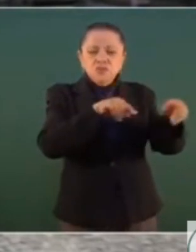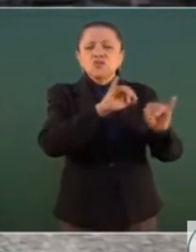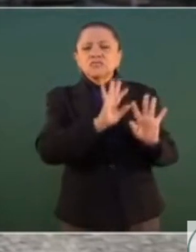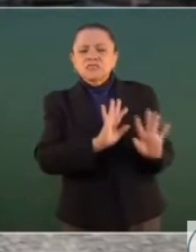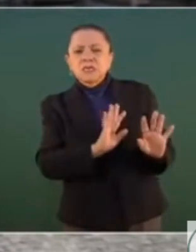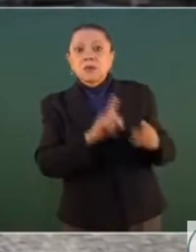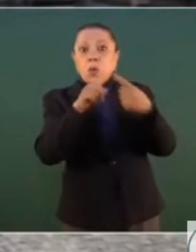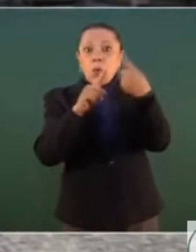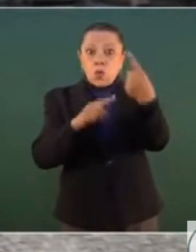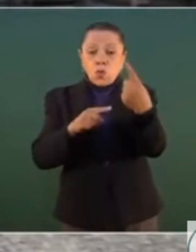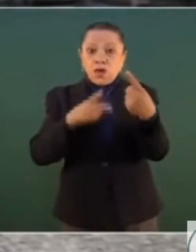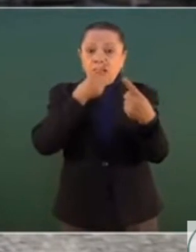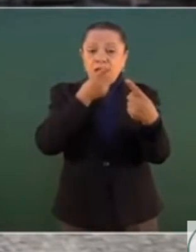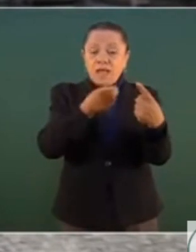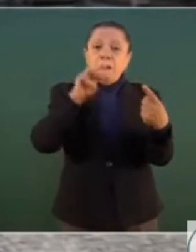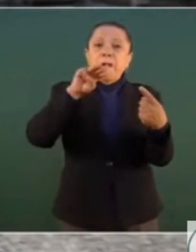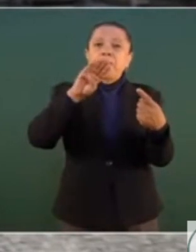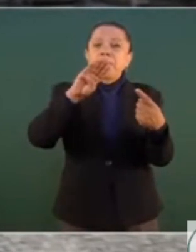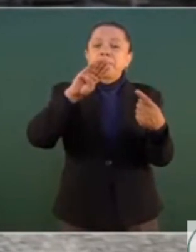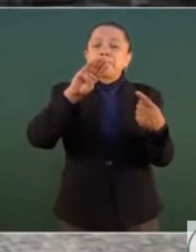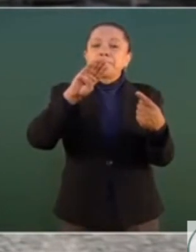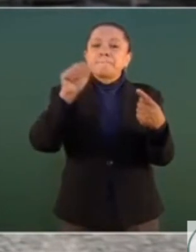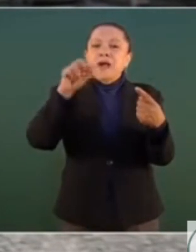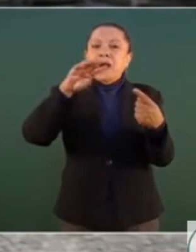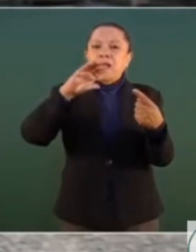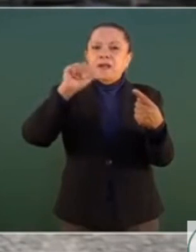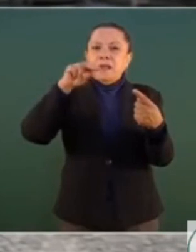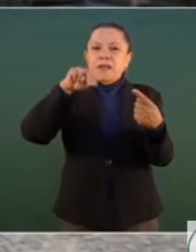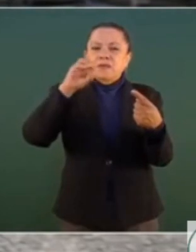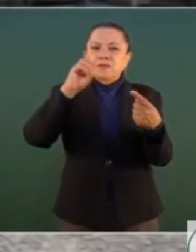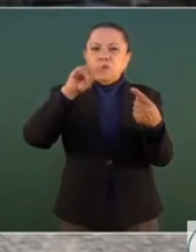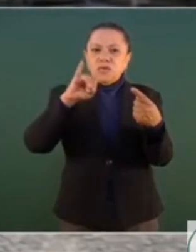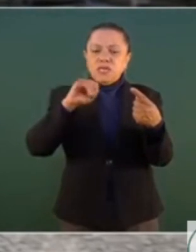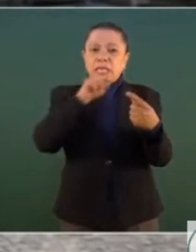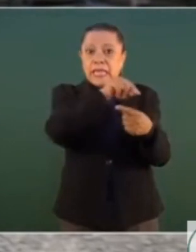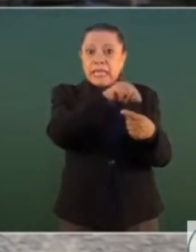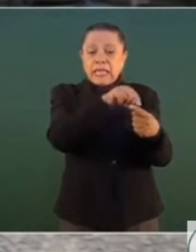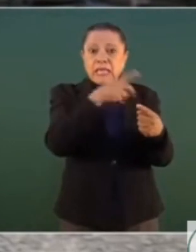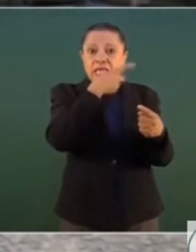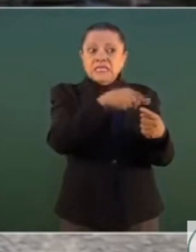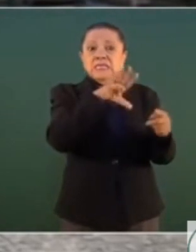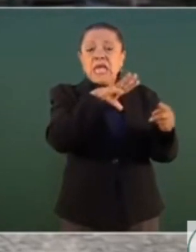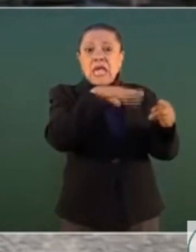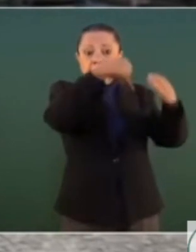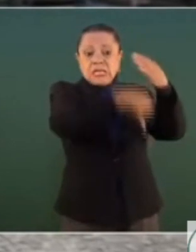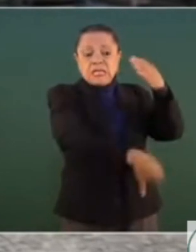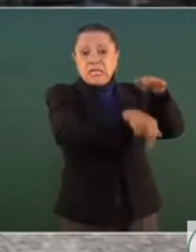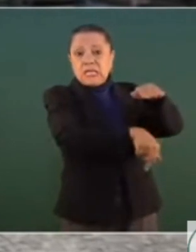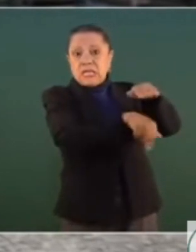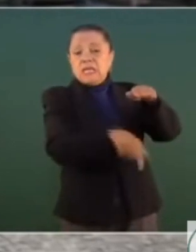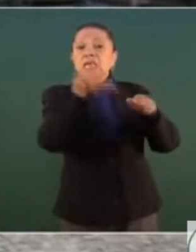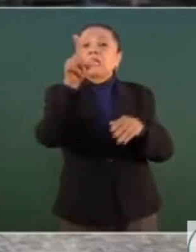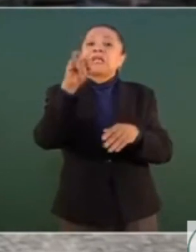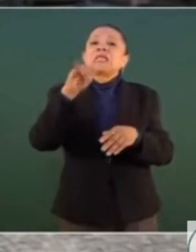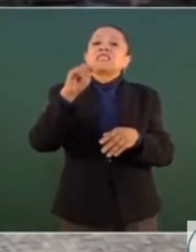Bacanori, es la que tiene una concesión sobre una de las zonas donde está uno de los mayores yacimientos de litio del mundo, que